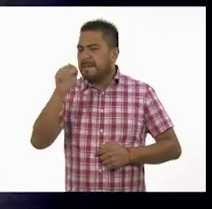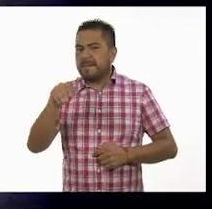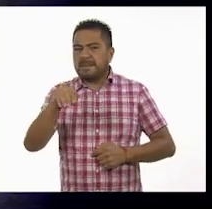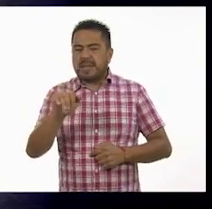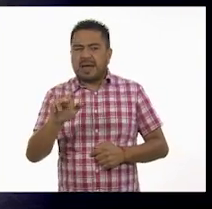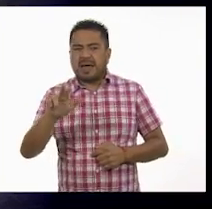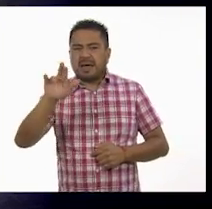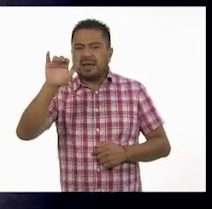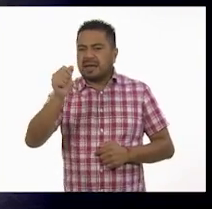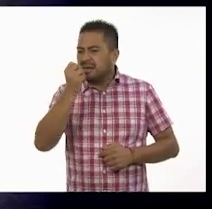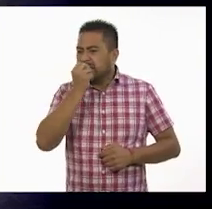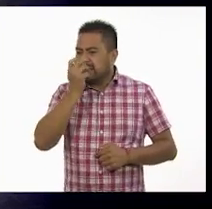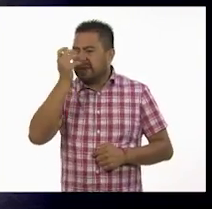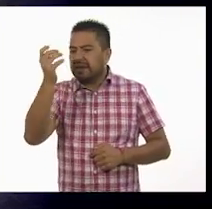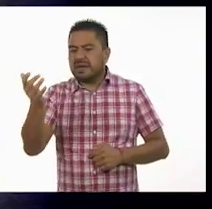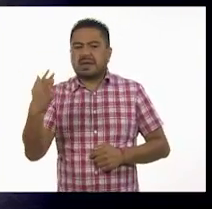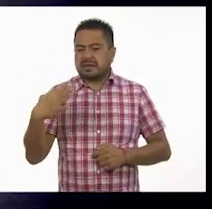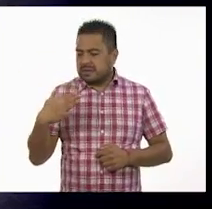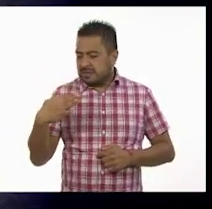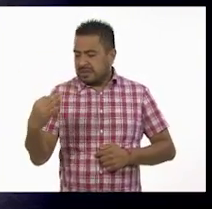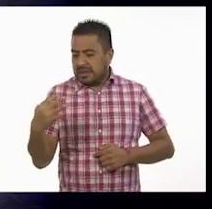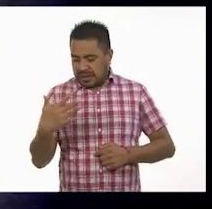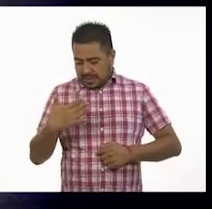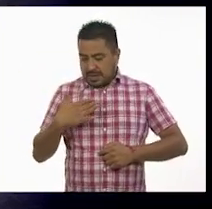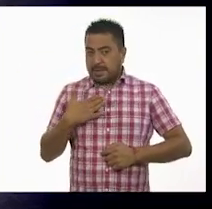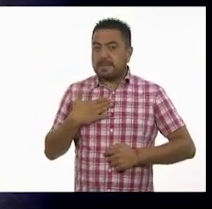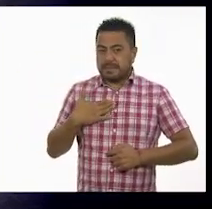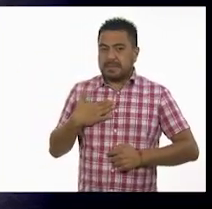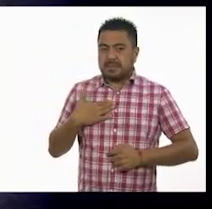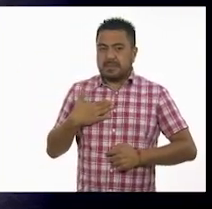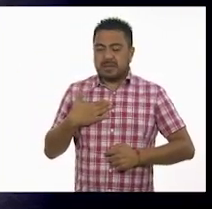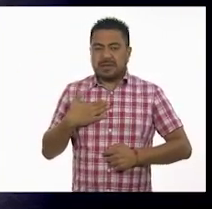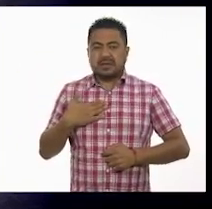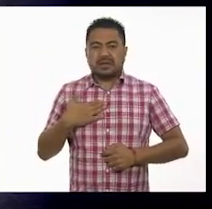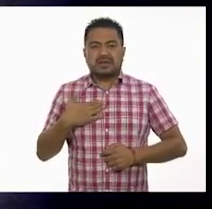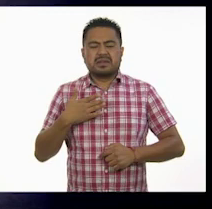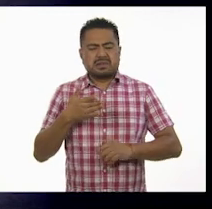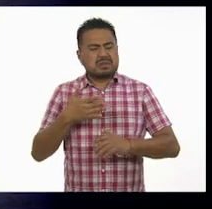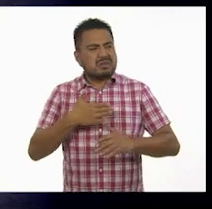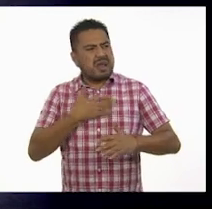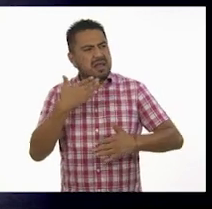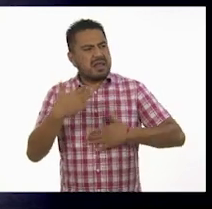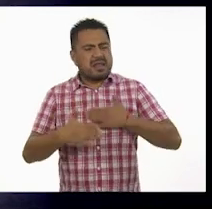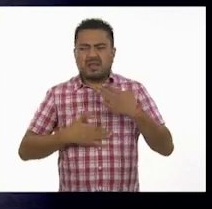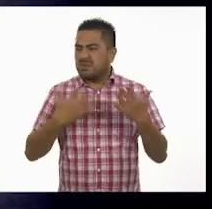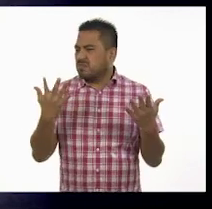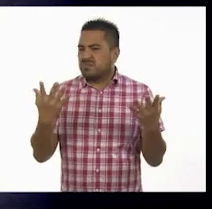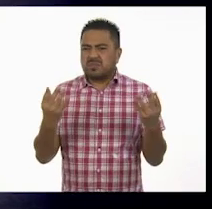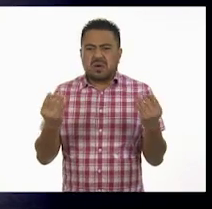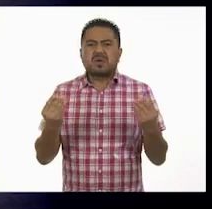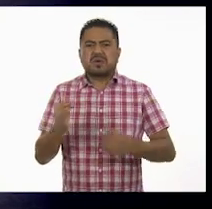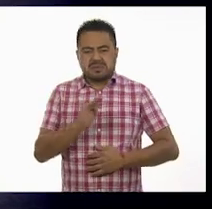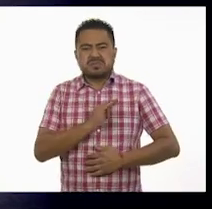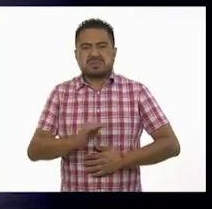María, elígeme a mí, nos divertiremos mucho.